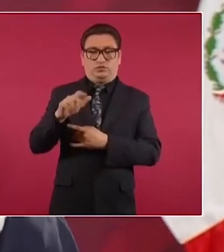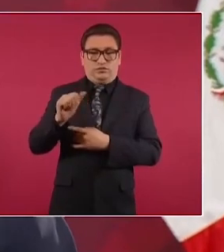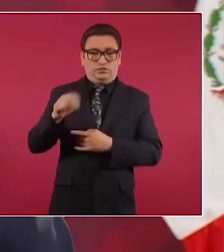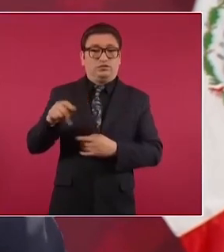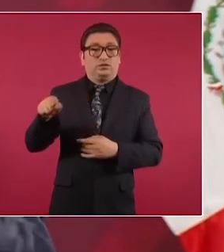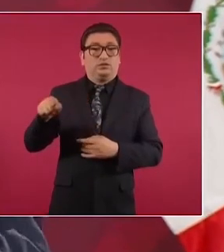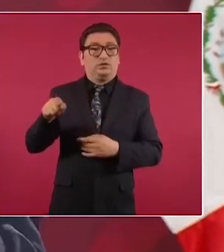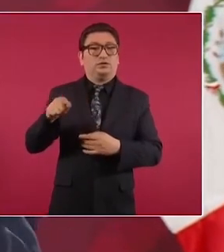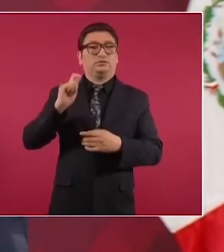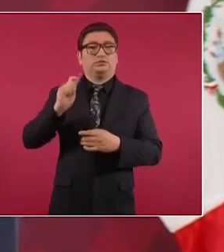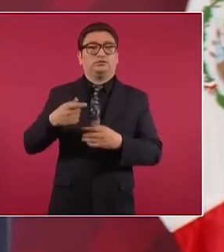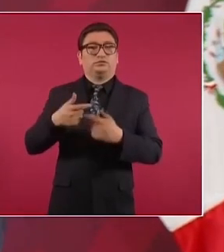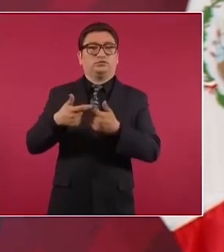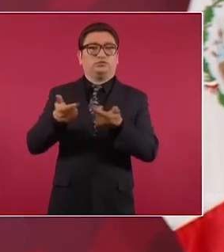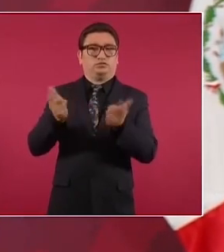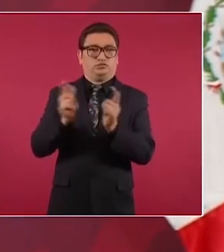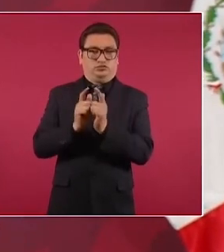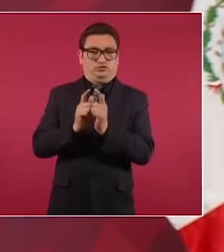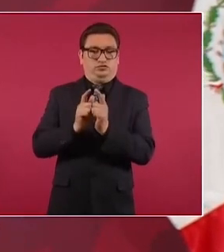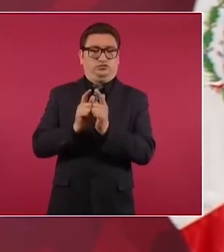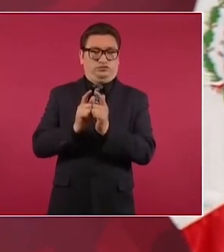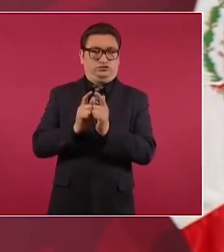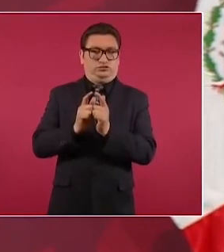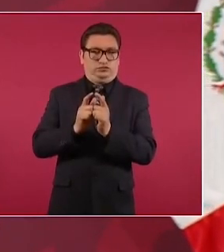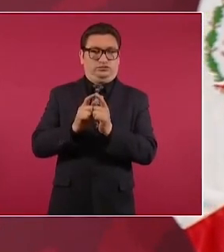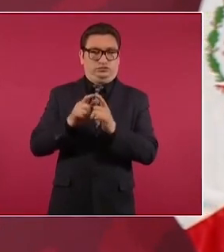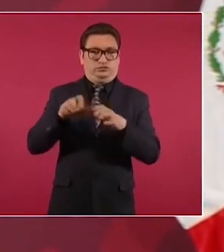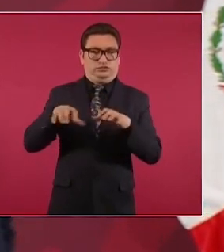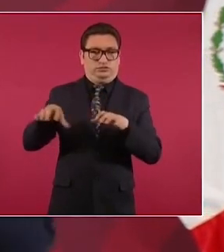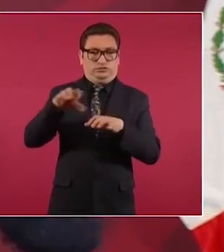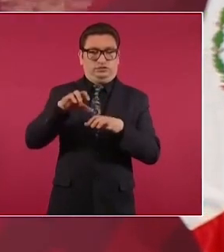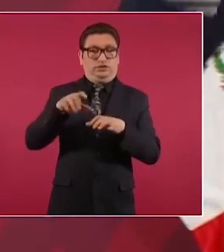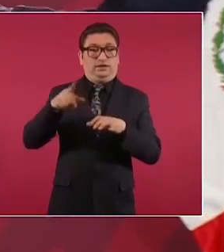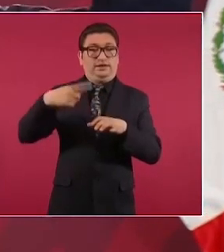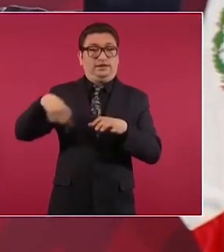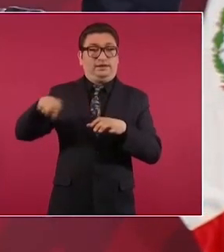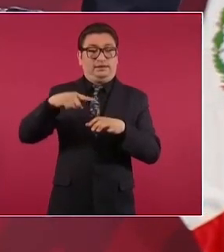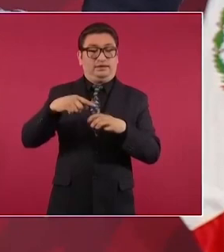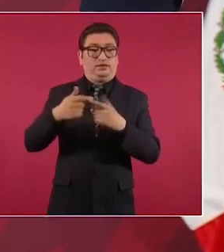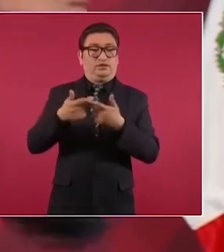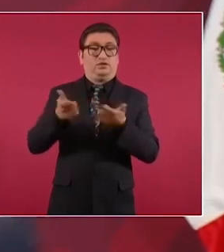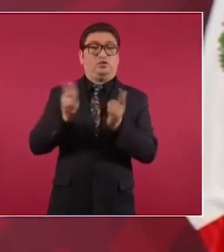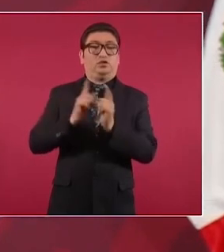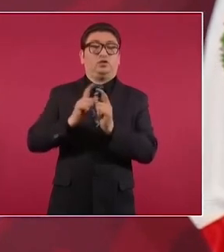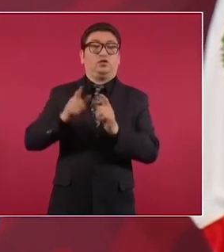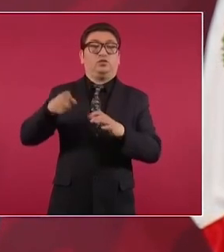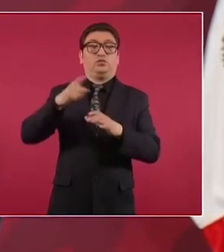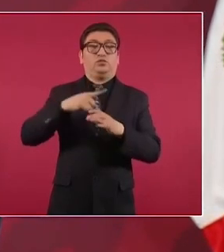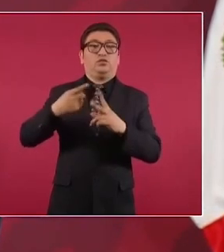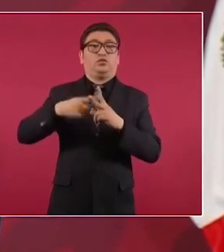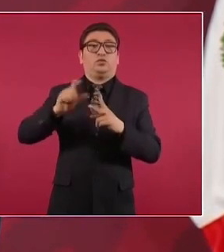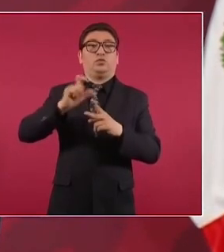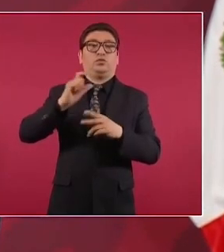organizaciones que vienen de tiempo atrás